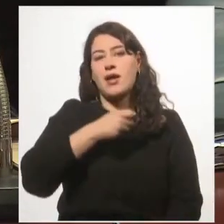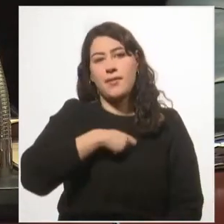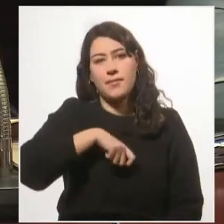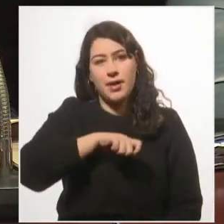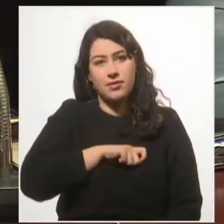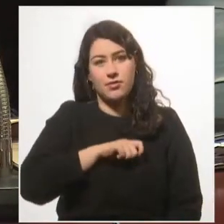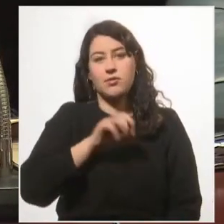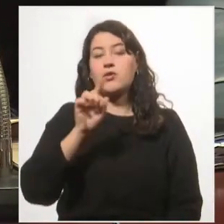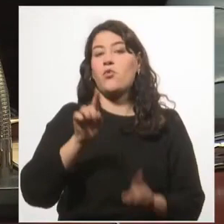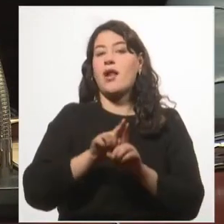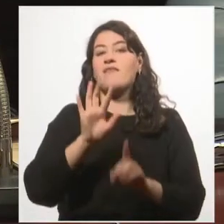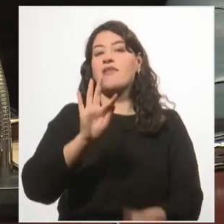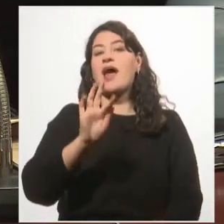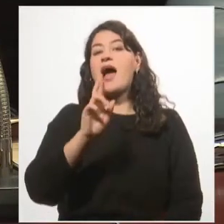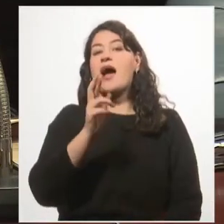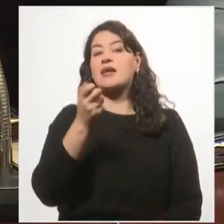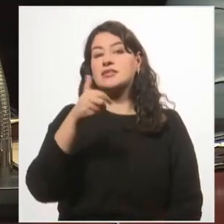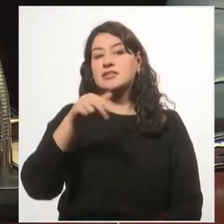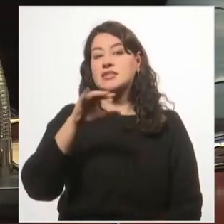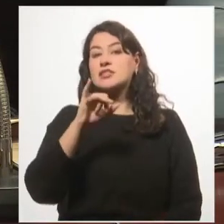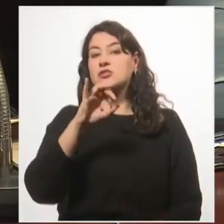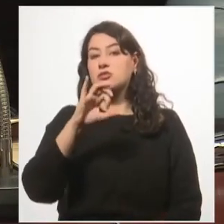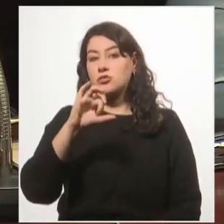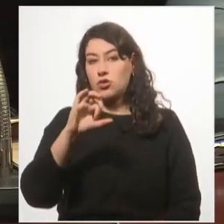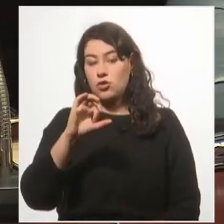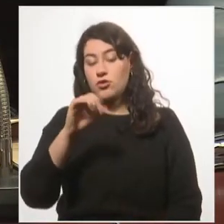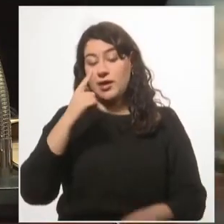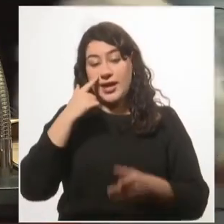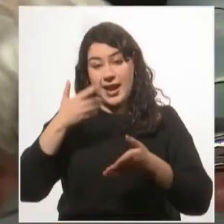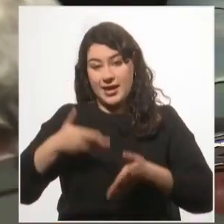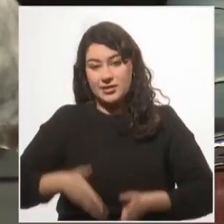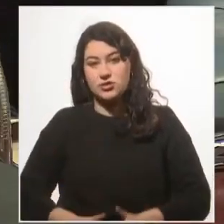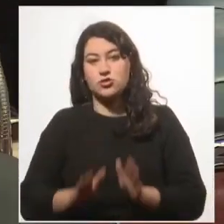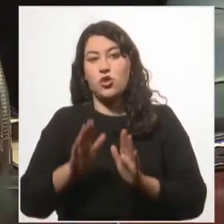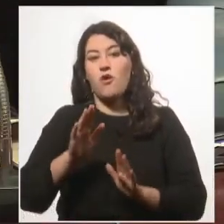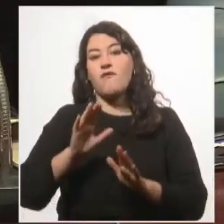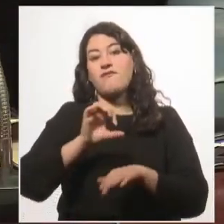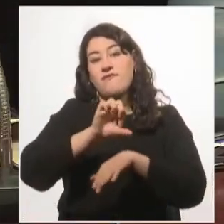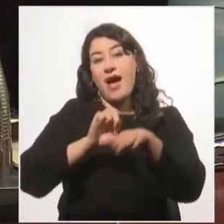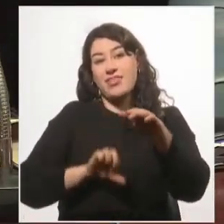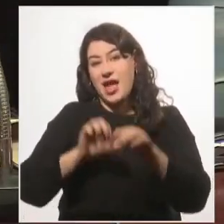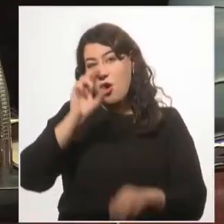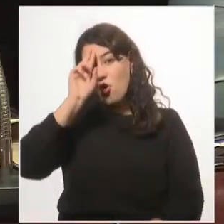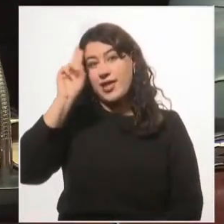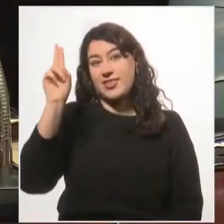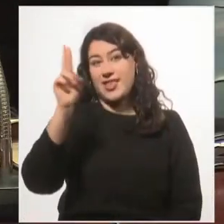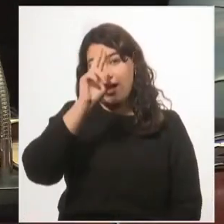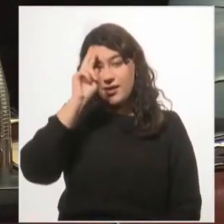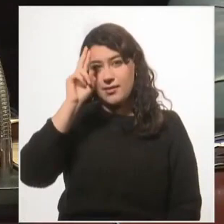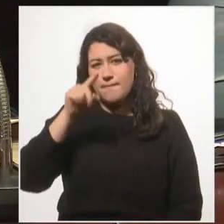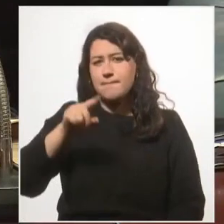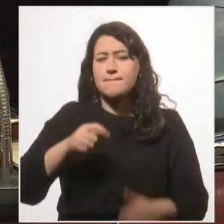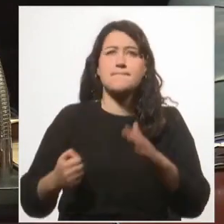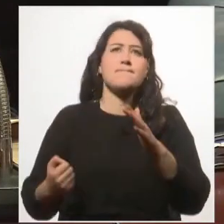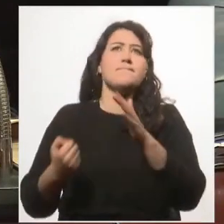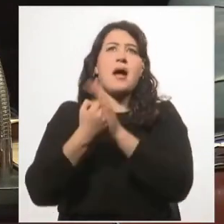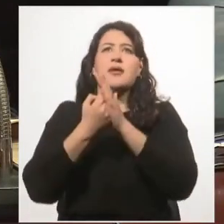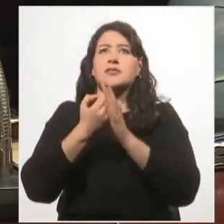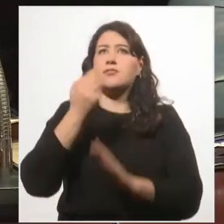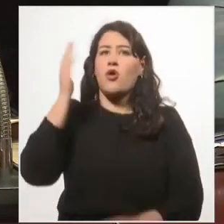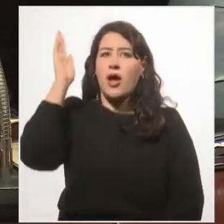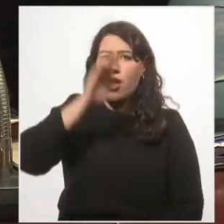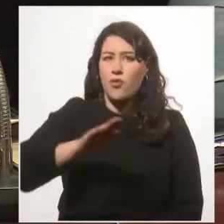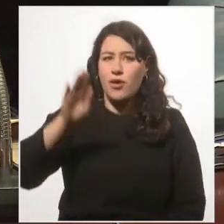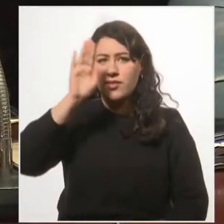Francisco Urdaneta, siendo nacido en la Banda Oriental, es uno de los máximos héroes de la